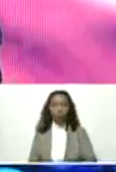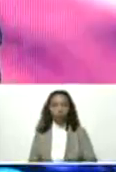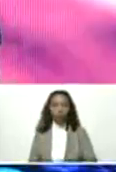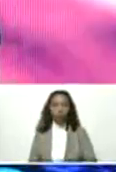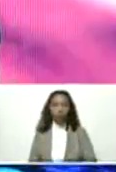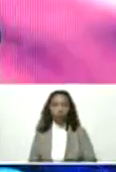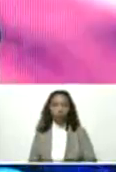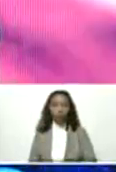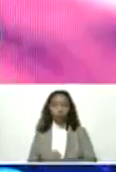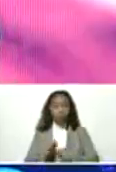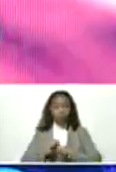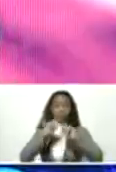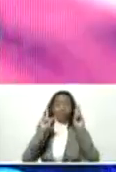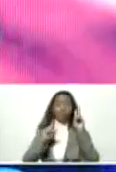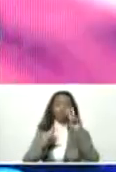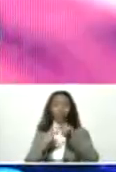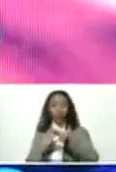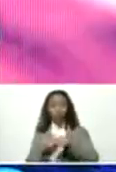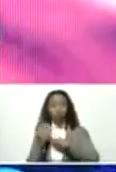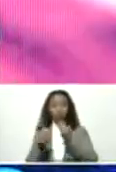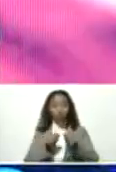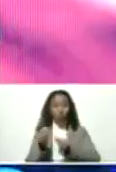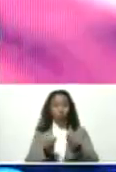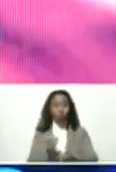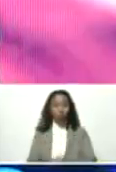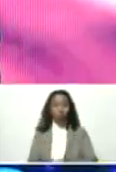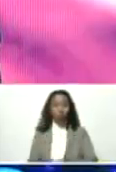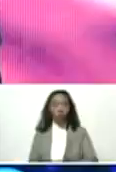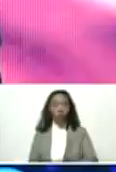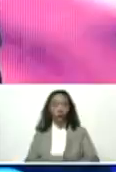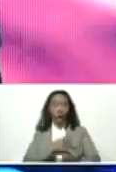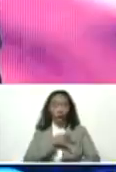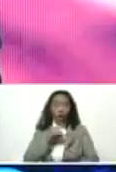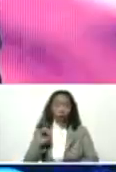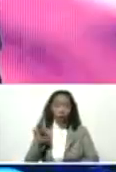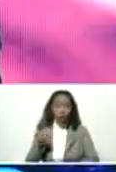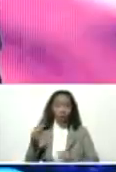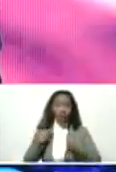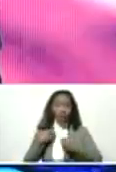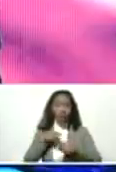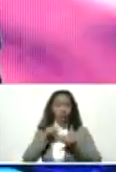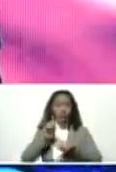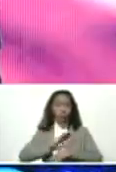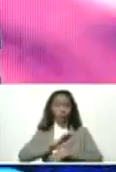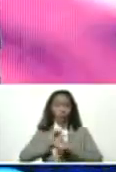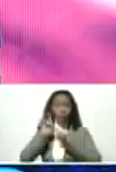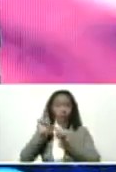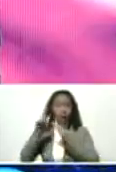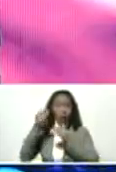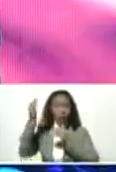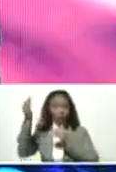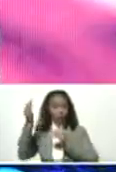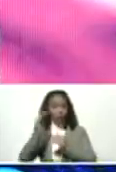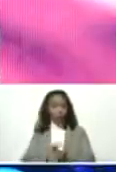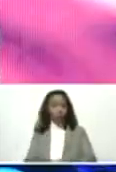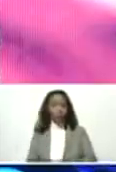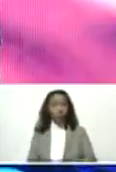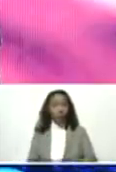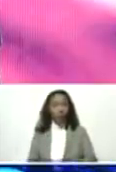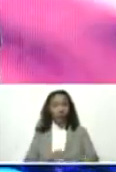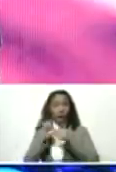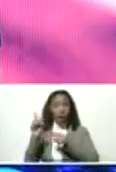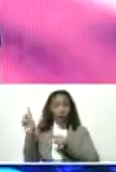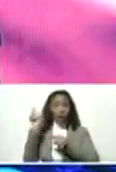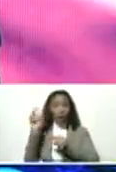y es impresionante como en el dolor que ellos viven allá en el exterior aquellos